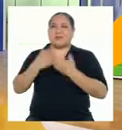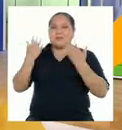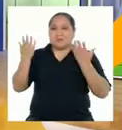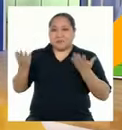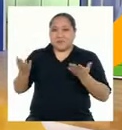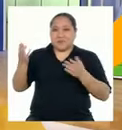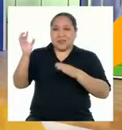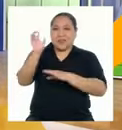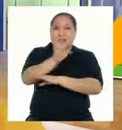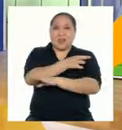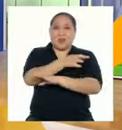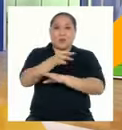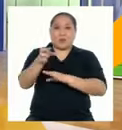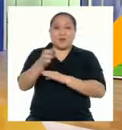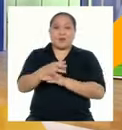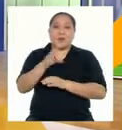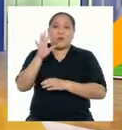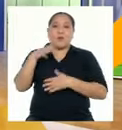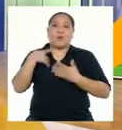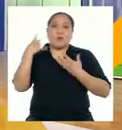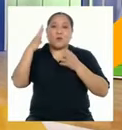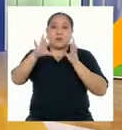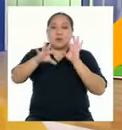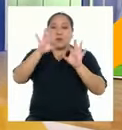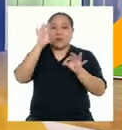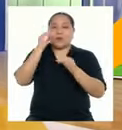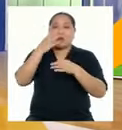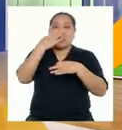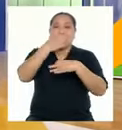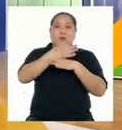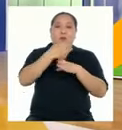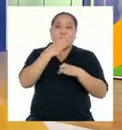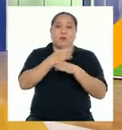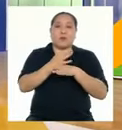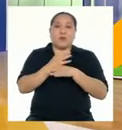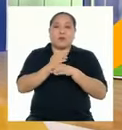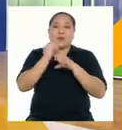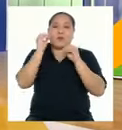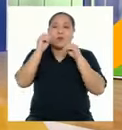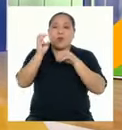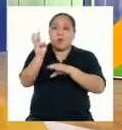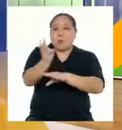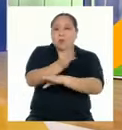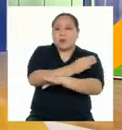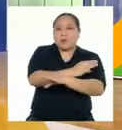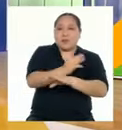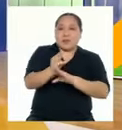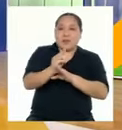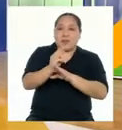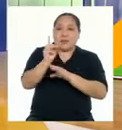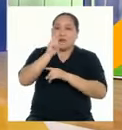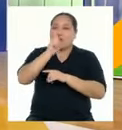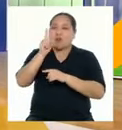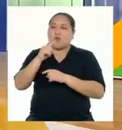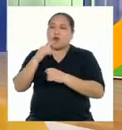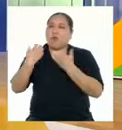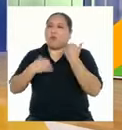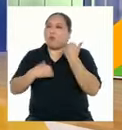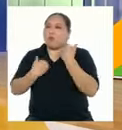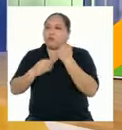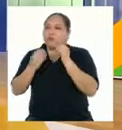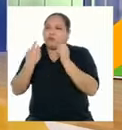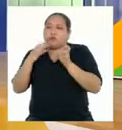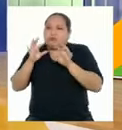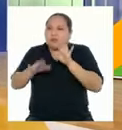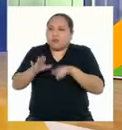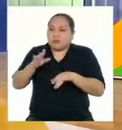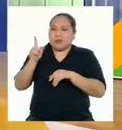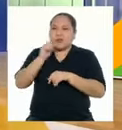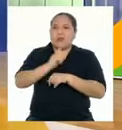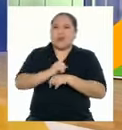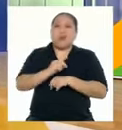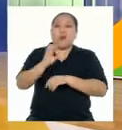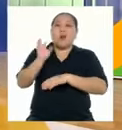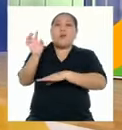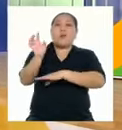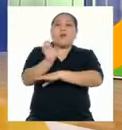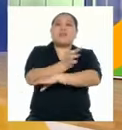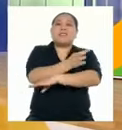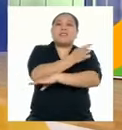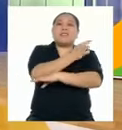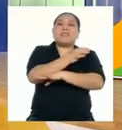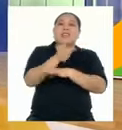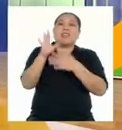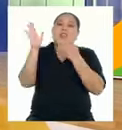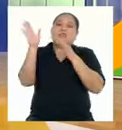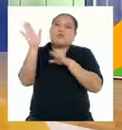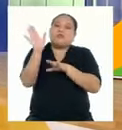en la poesía podemos descubrir una forma de hacer música Sin más instrumento que la palabra La poesía tiene ritmo